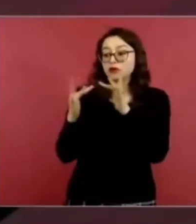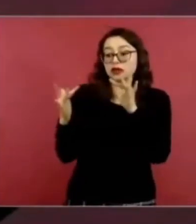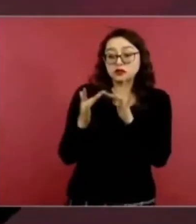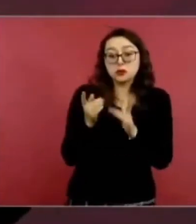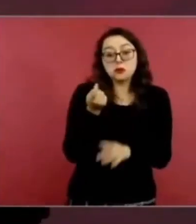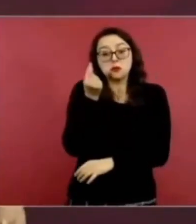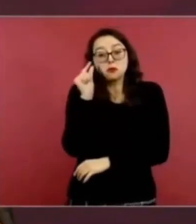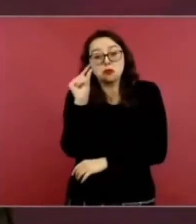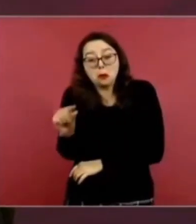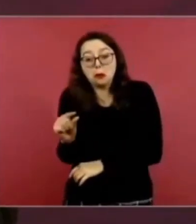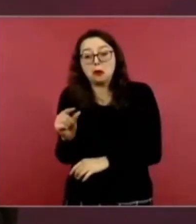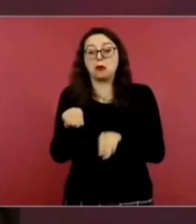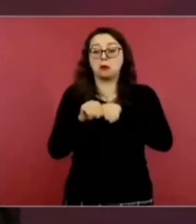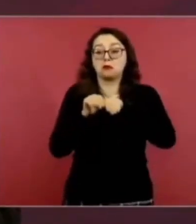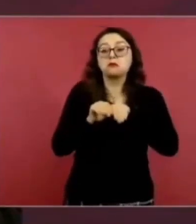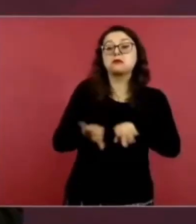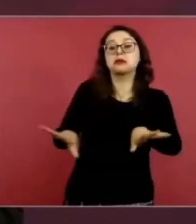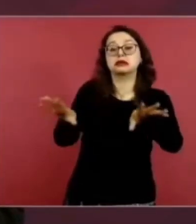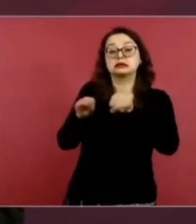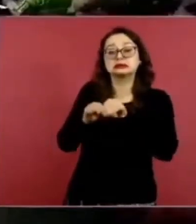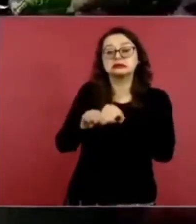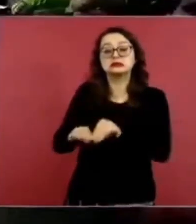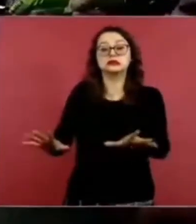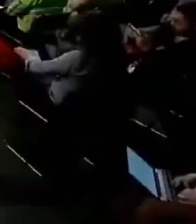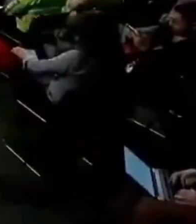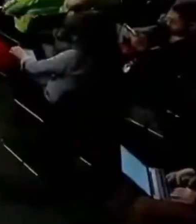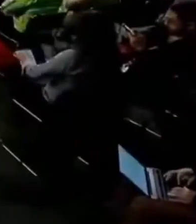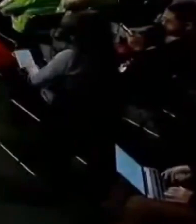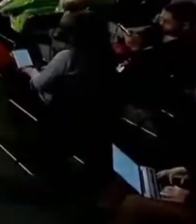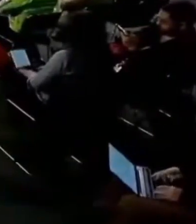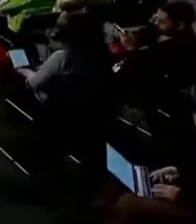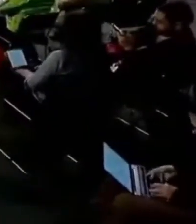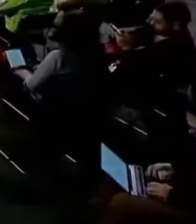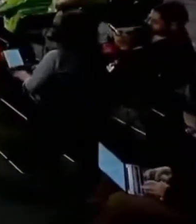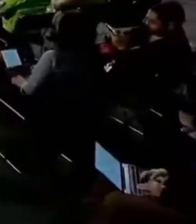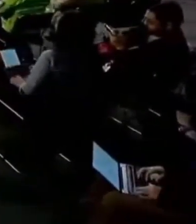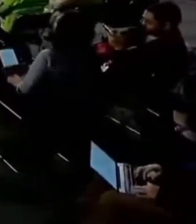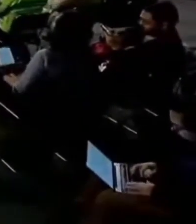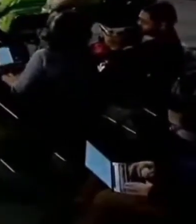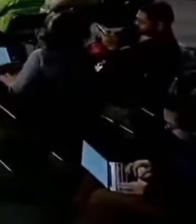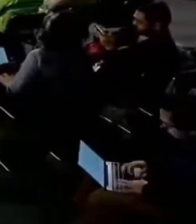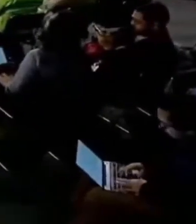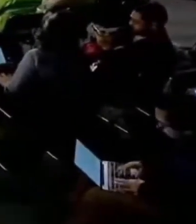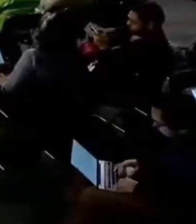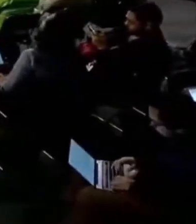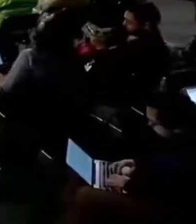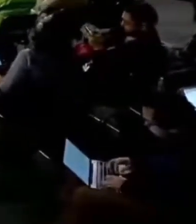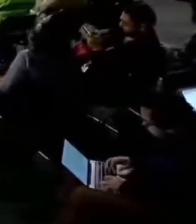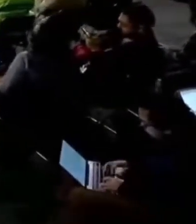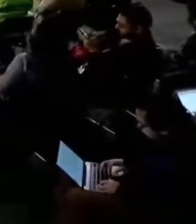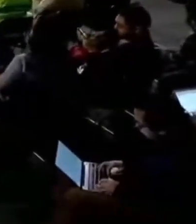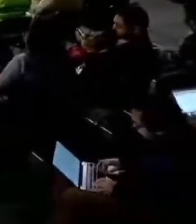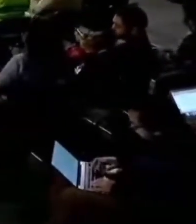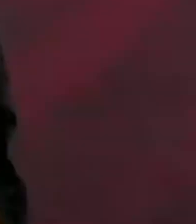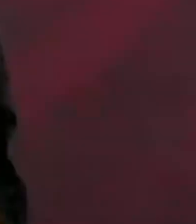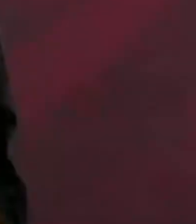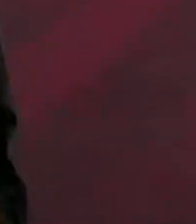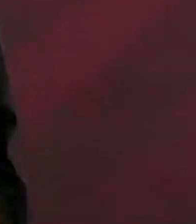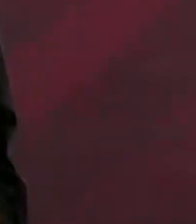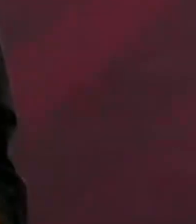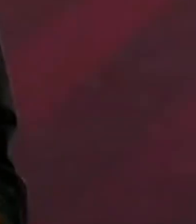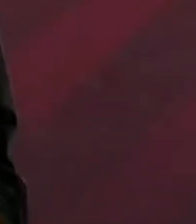es alarmista,